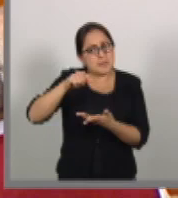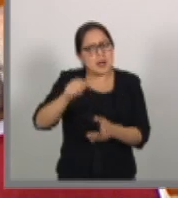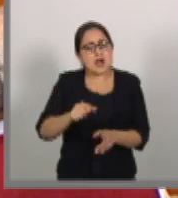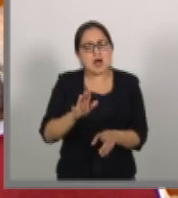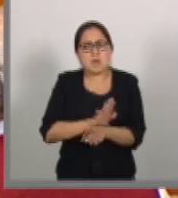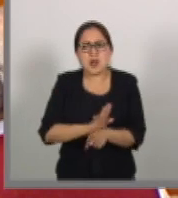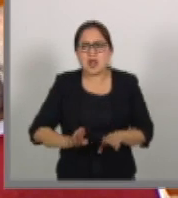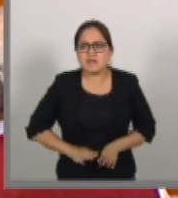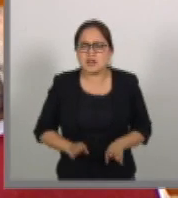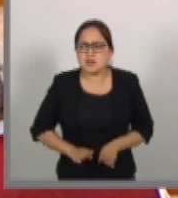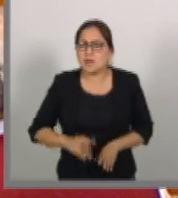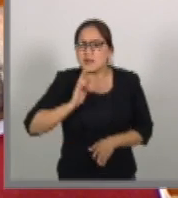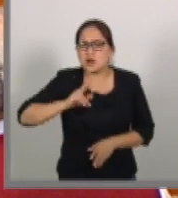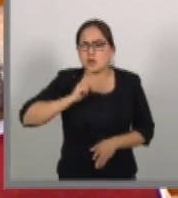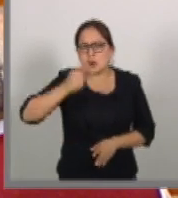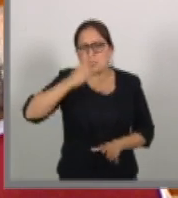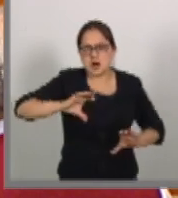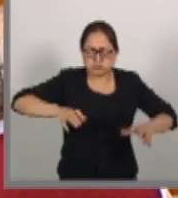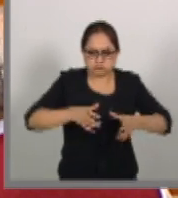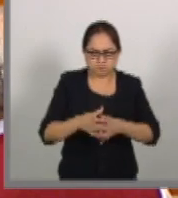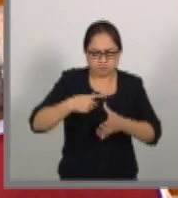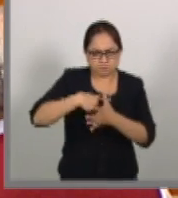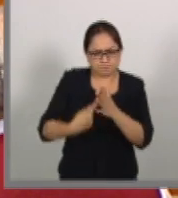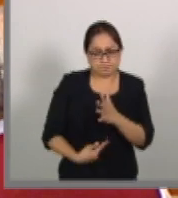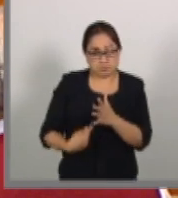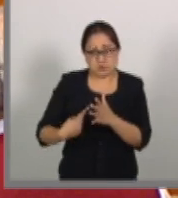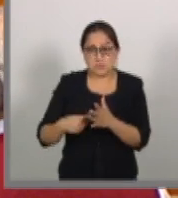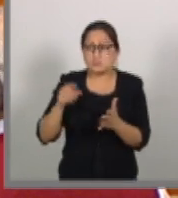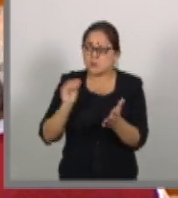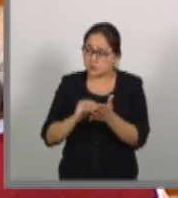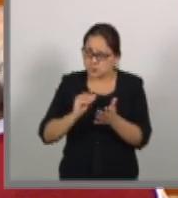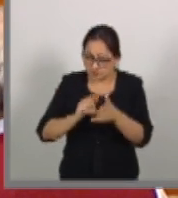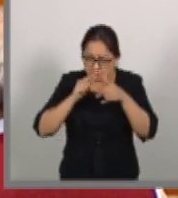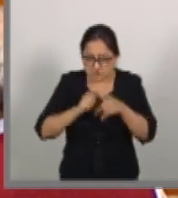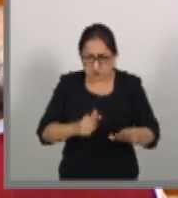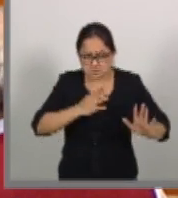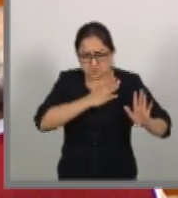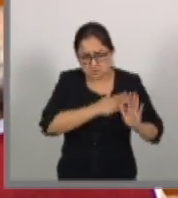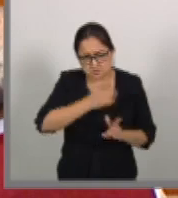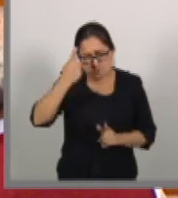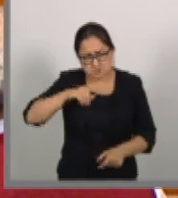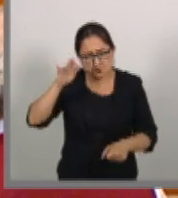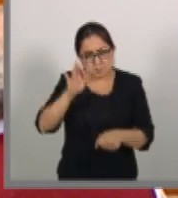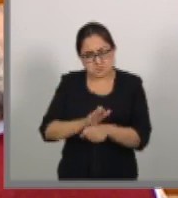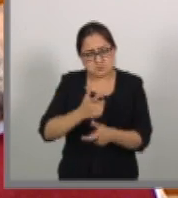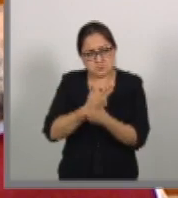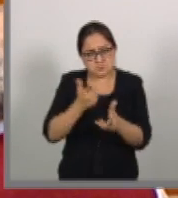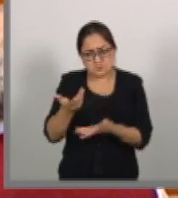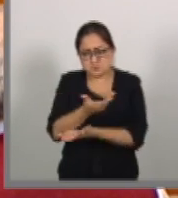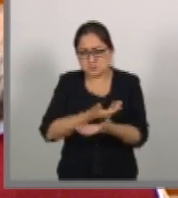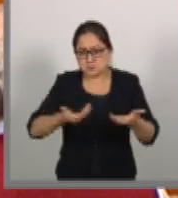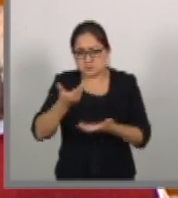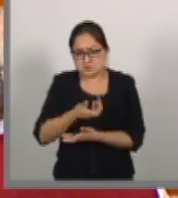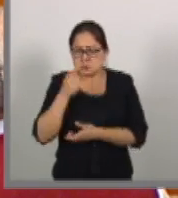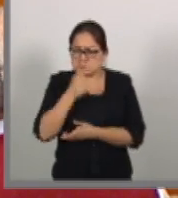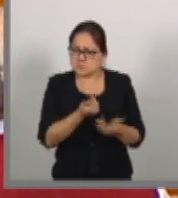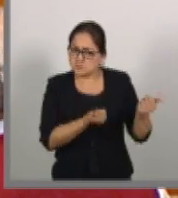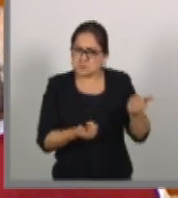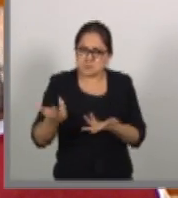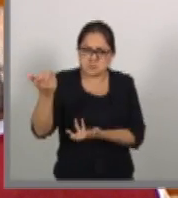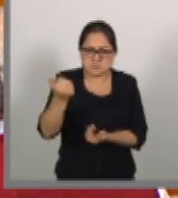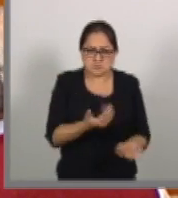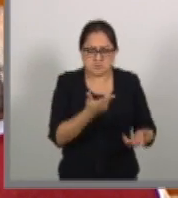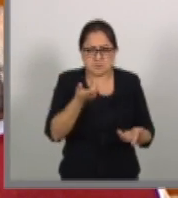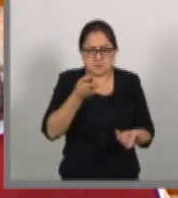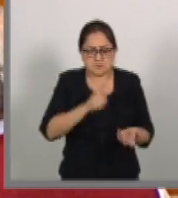convencidos de la importancia de mantener un firme compromiso con el libre comercio y la integración